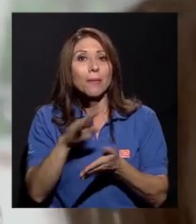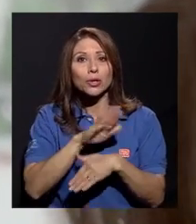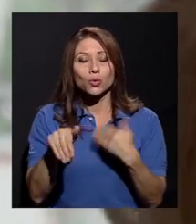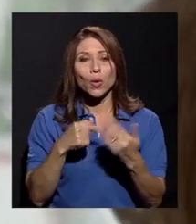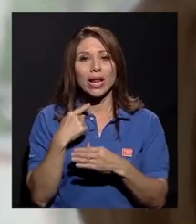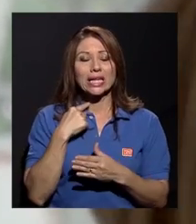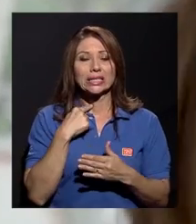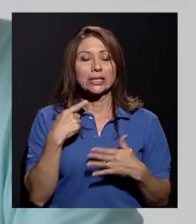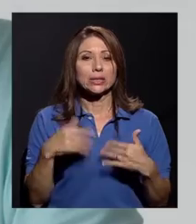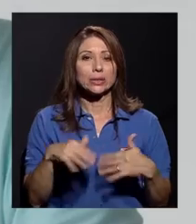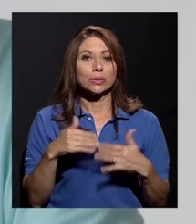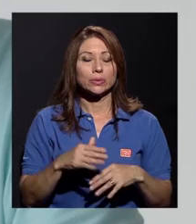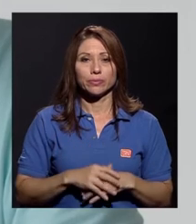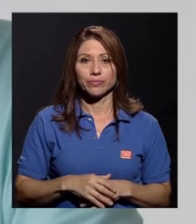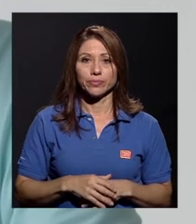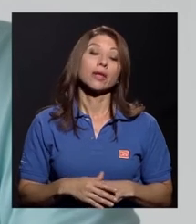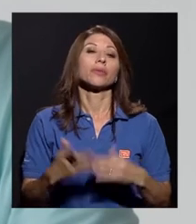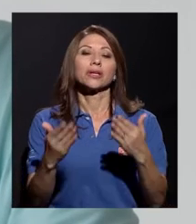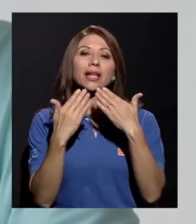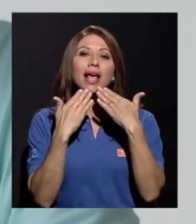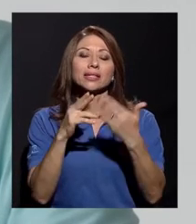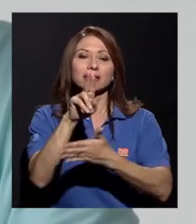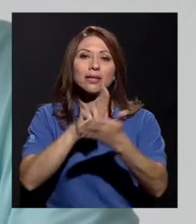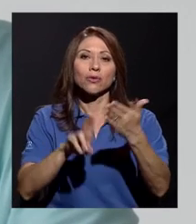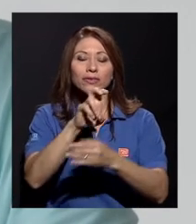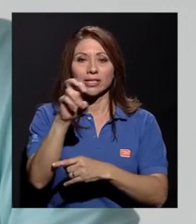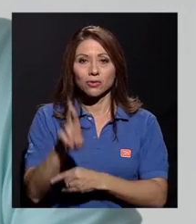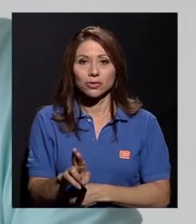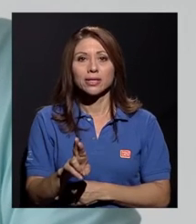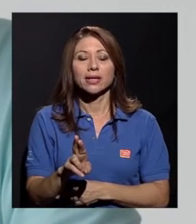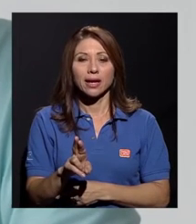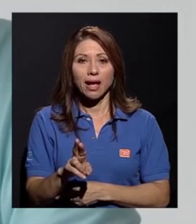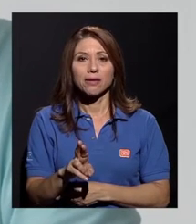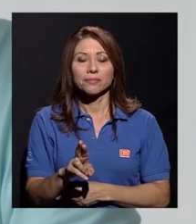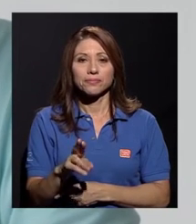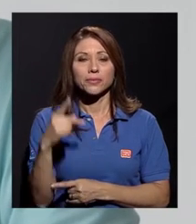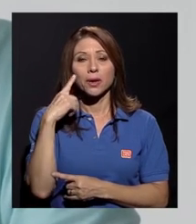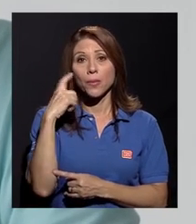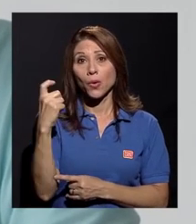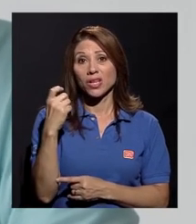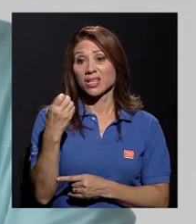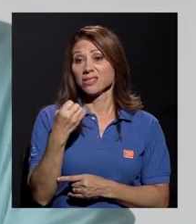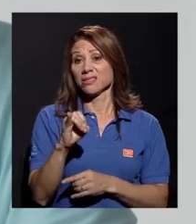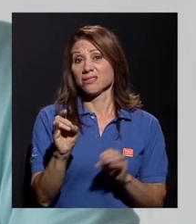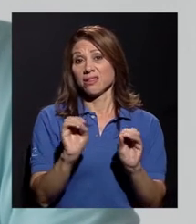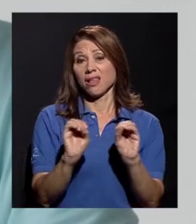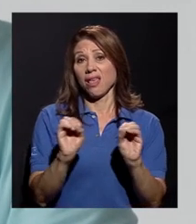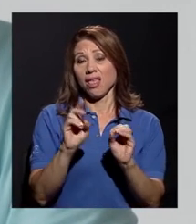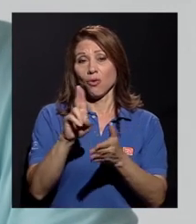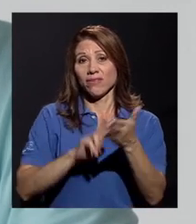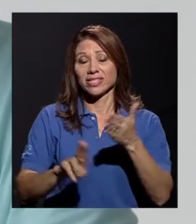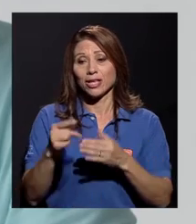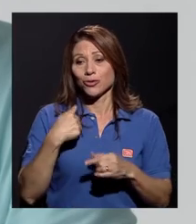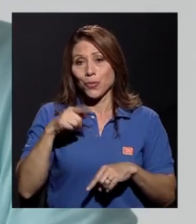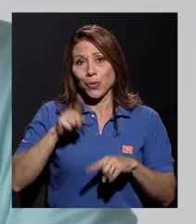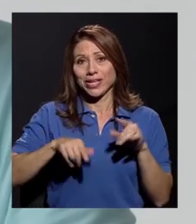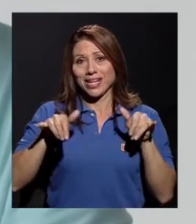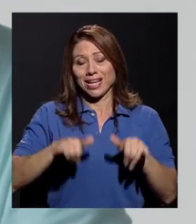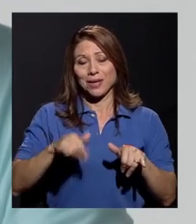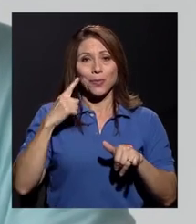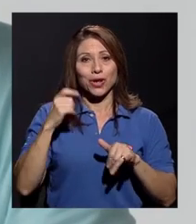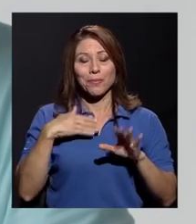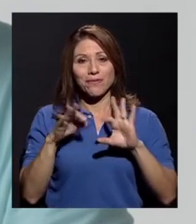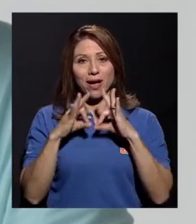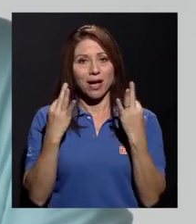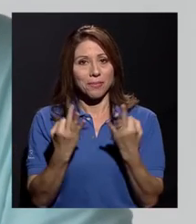así. Y es más que todo gracias a la Universidad de Costa Rica, debido a que si me ya ni tan siquiera podría estar aquí, debido a que mi